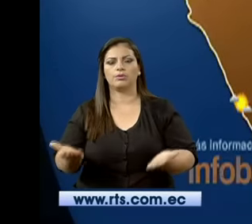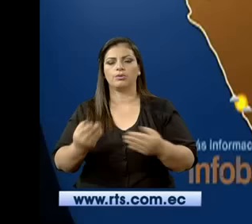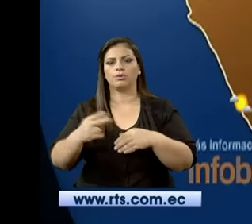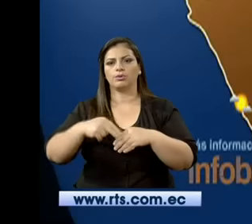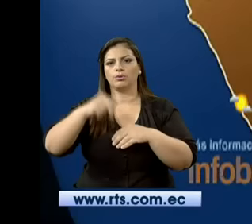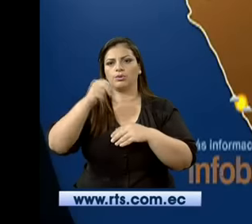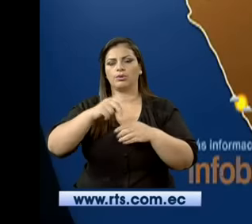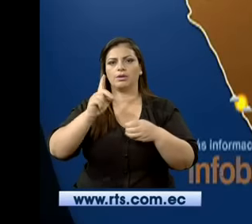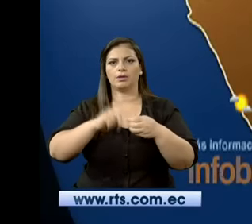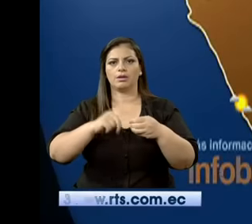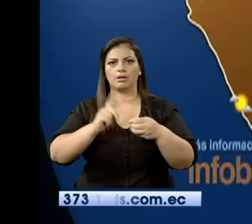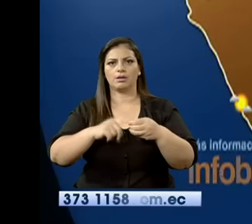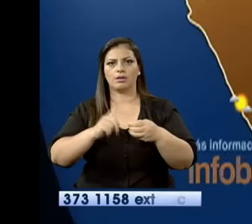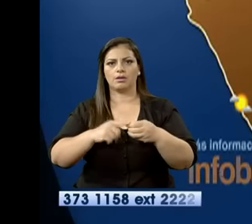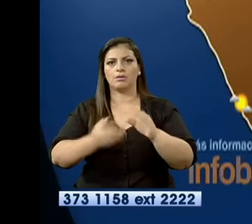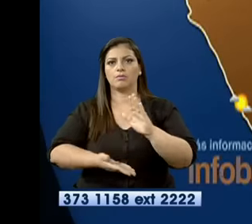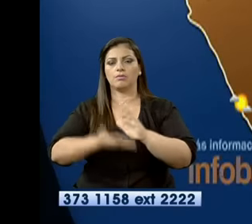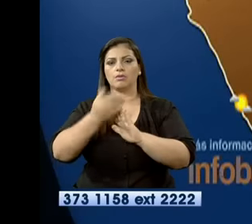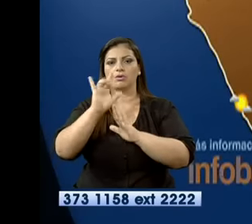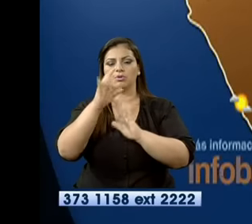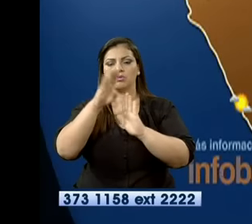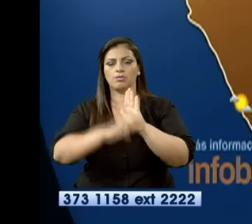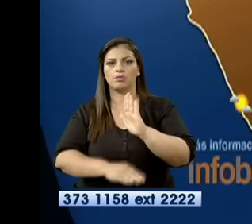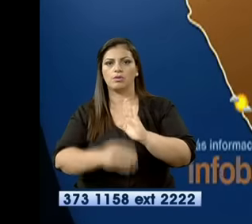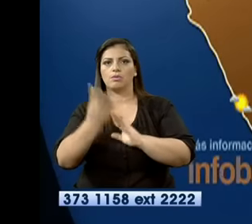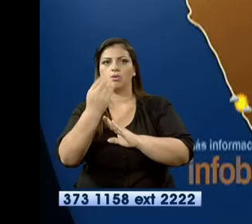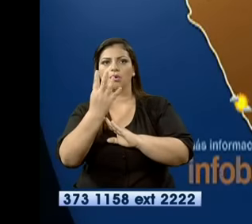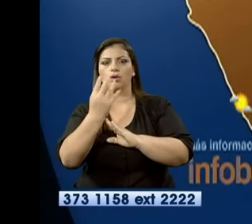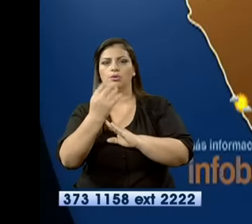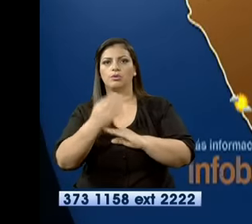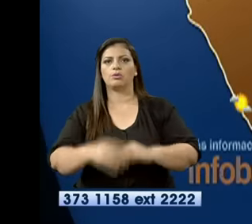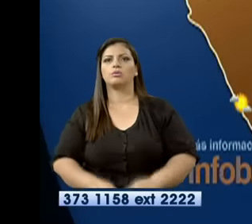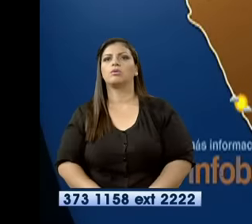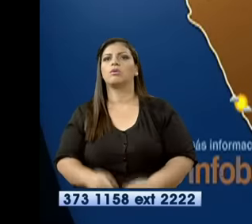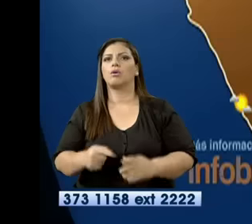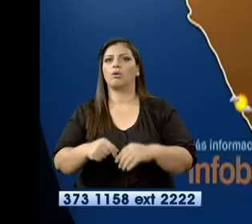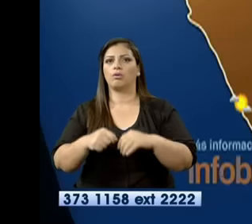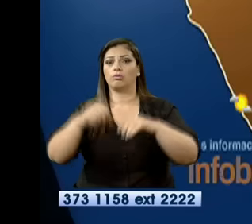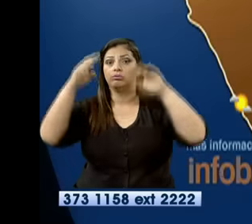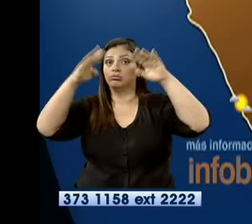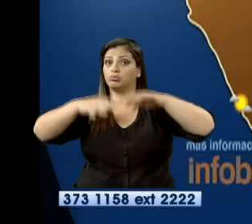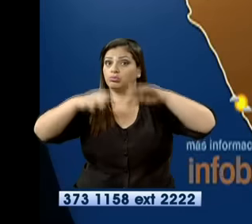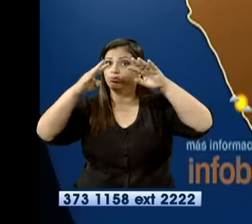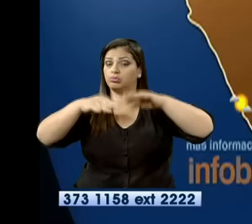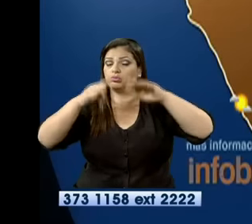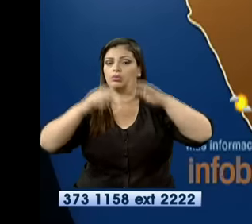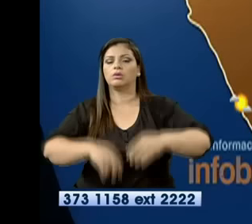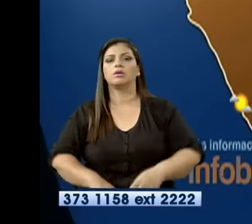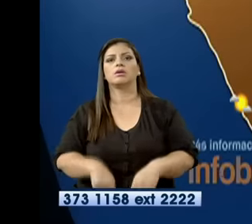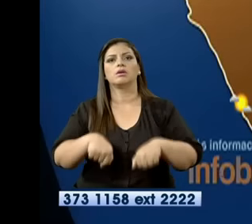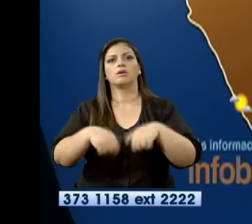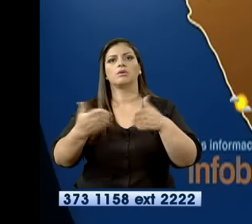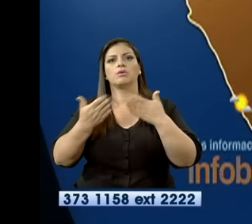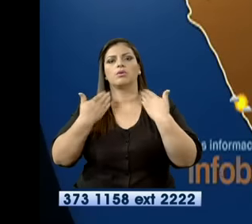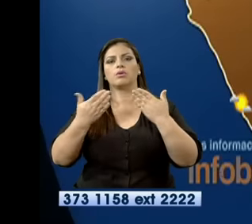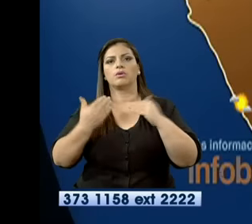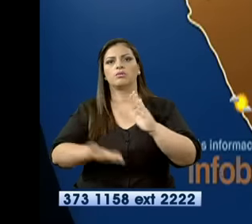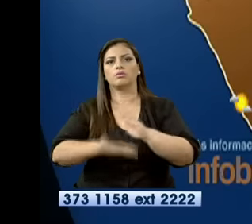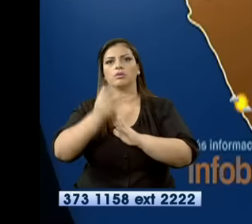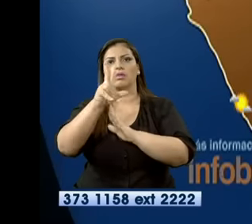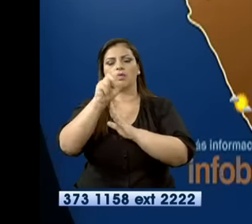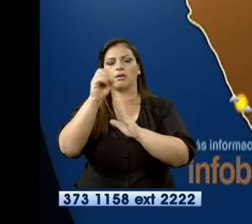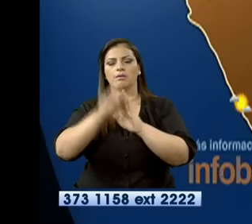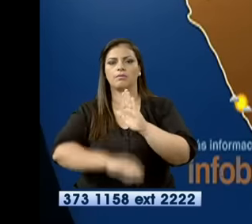norte. En Quito, máxima 18, mínima 14, despierta con tormenta. Guayaquil, máxima 30, mínima 21,